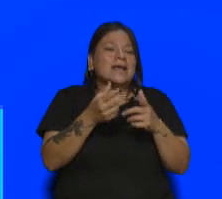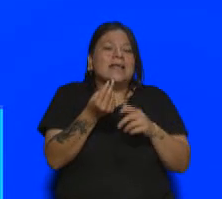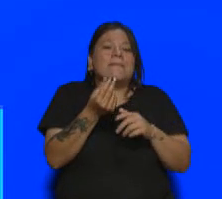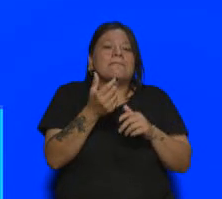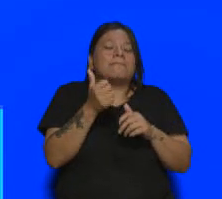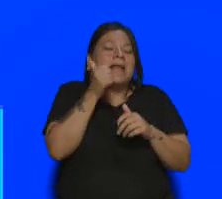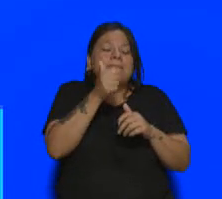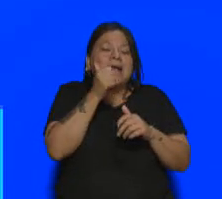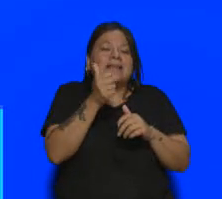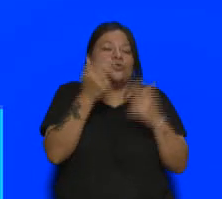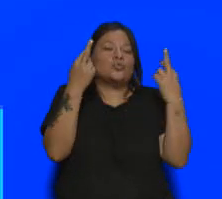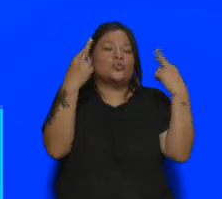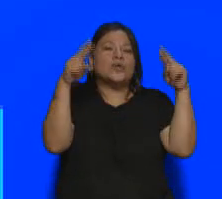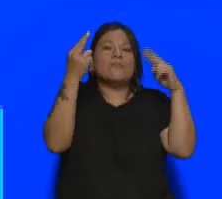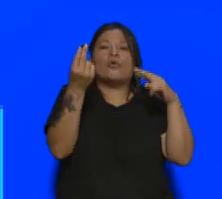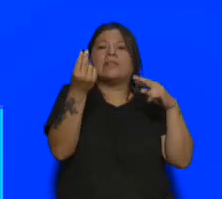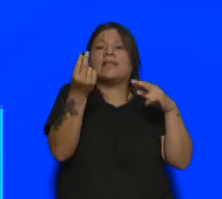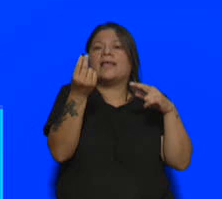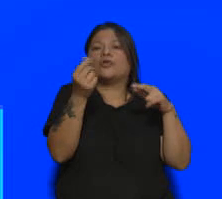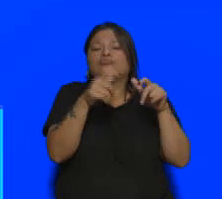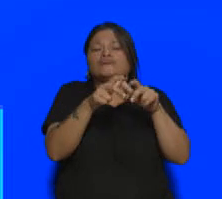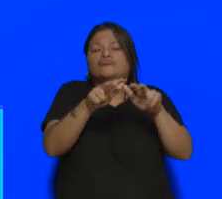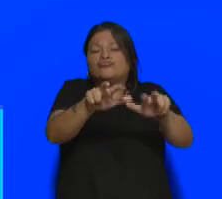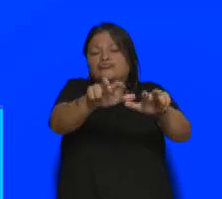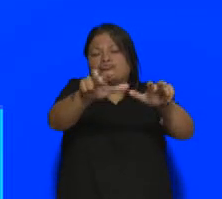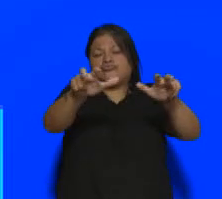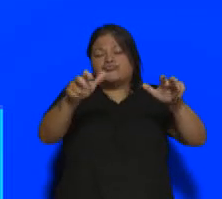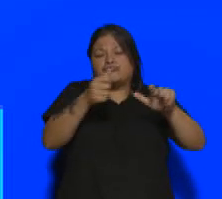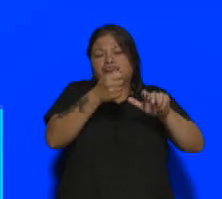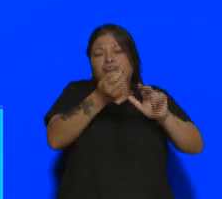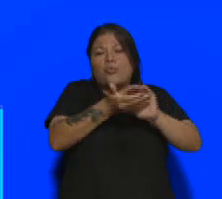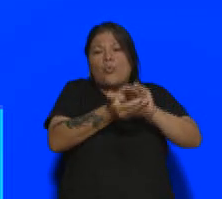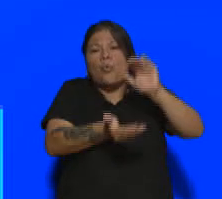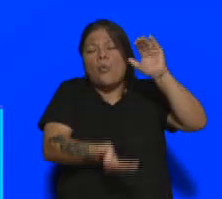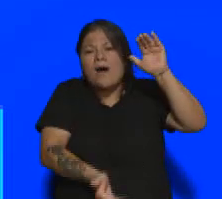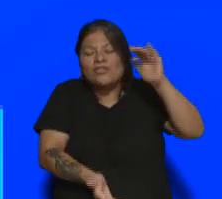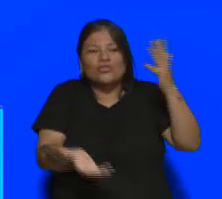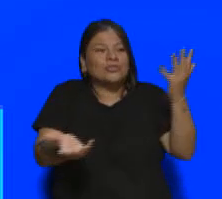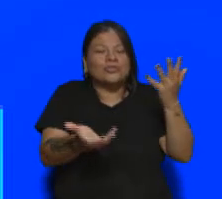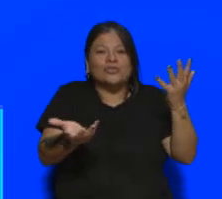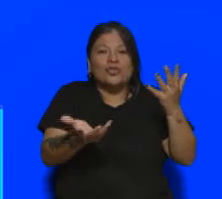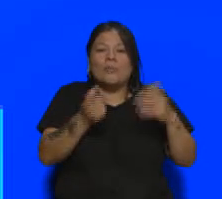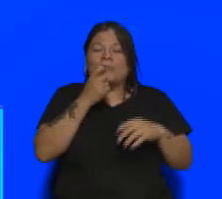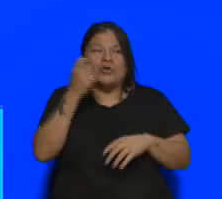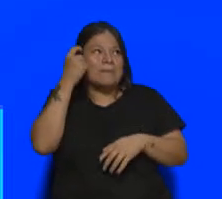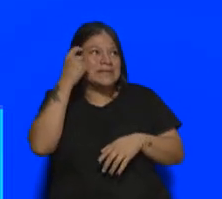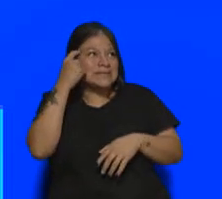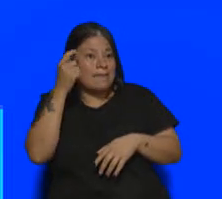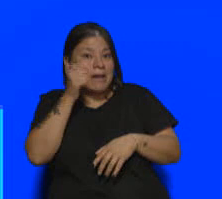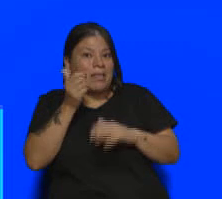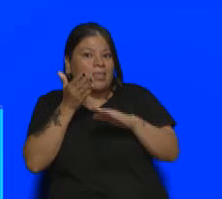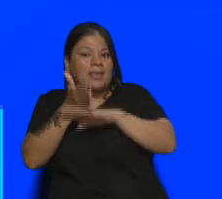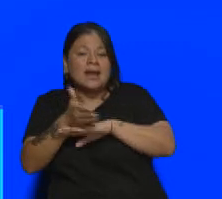dinero? Que yo tengo que pensar de un año al otro, por ejemplo, para vacacionar en el mismo departamento, comiendo más o menos en los mismos restaurantes, sin